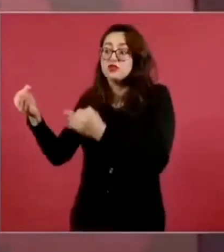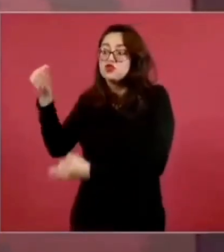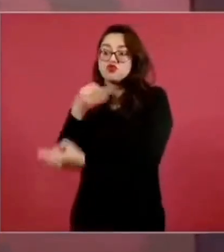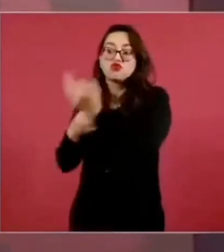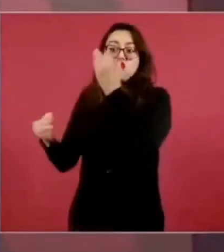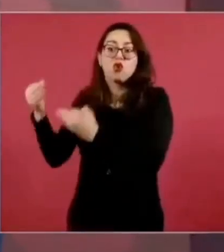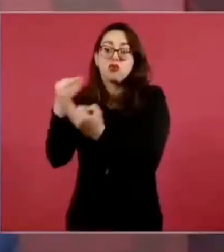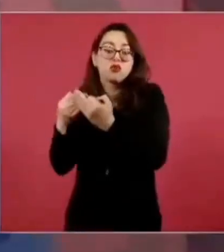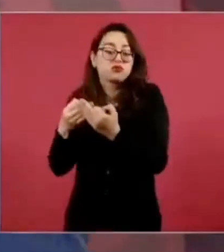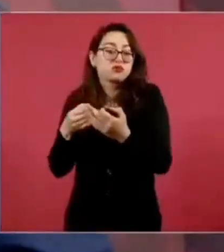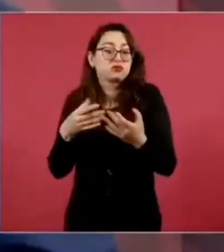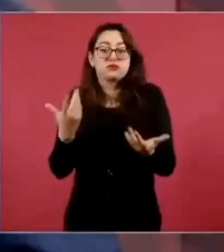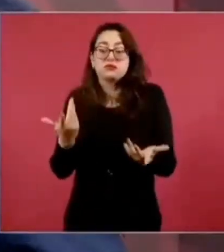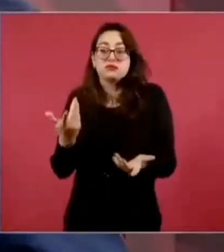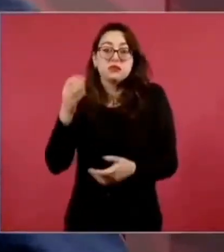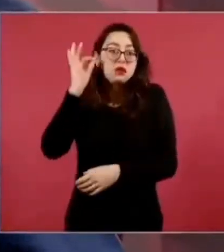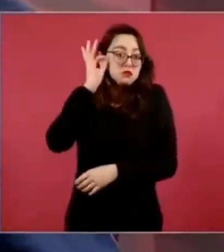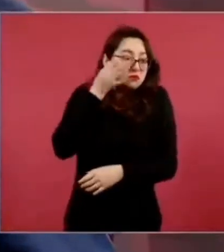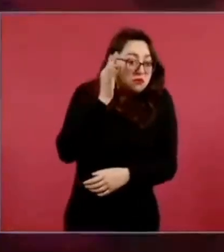reformar el Poder Judicial